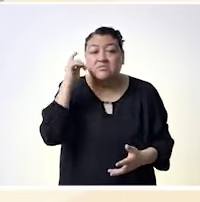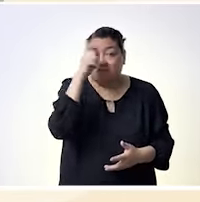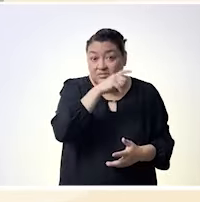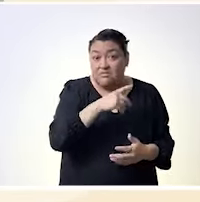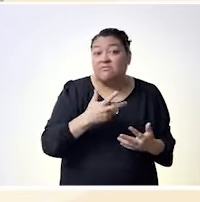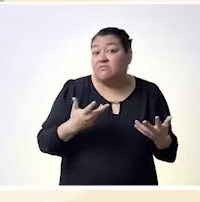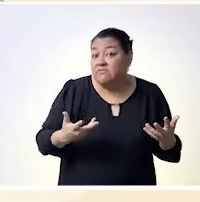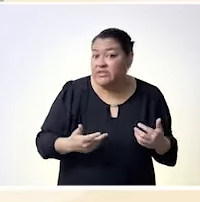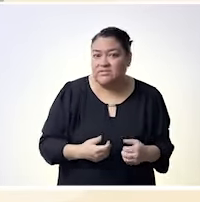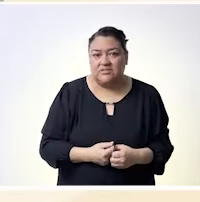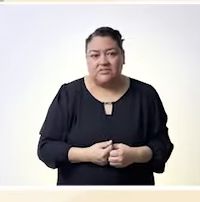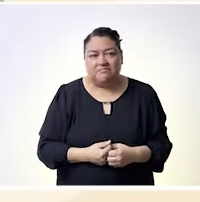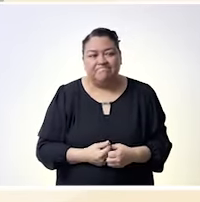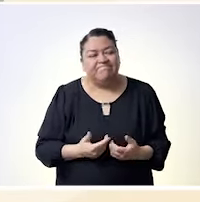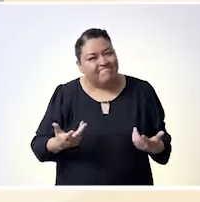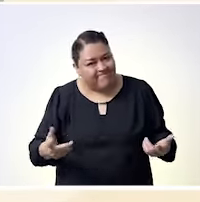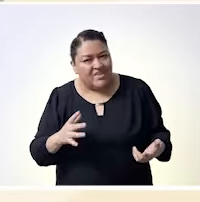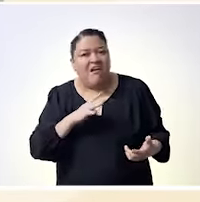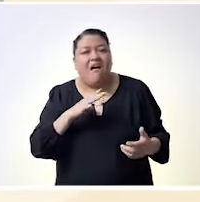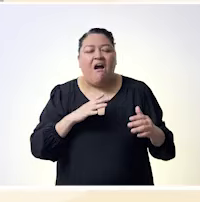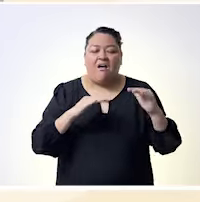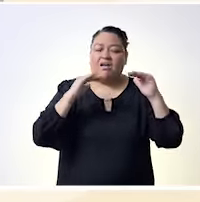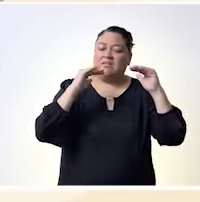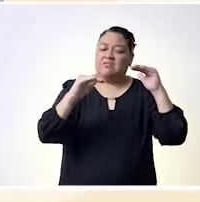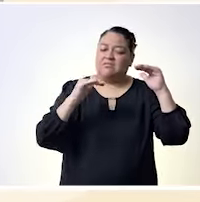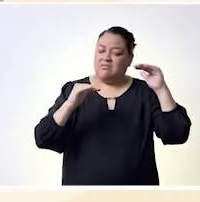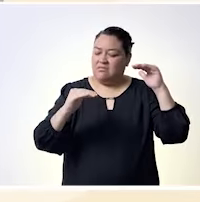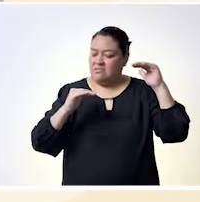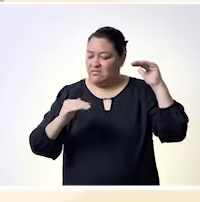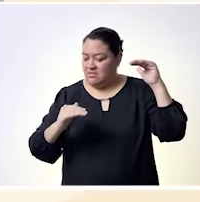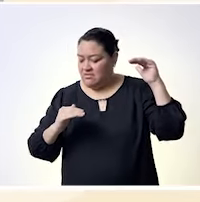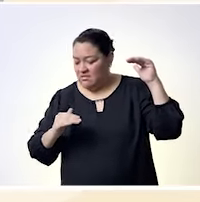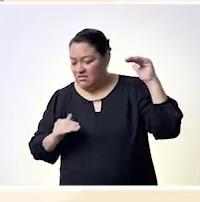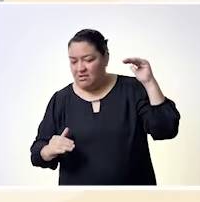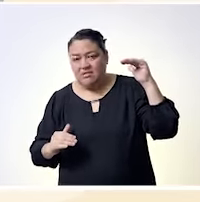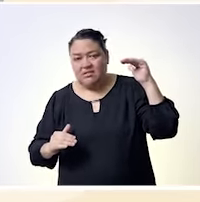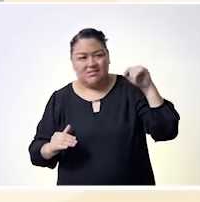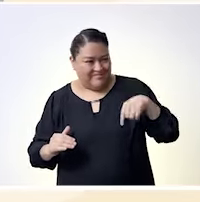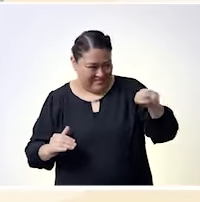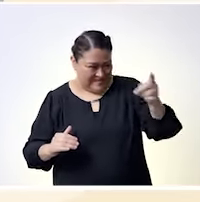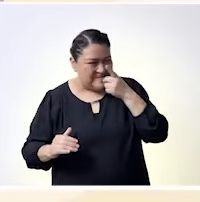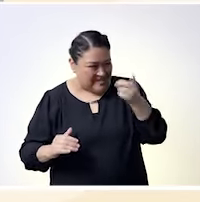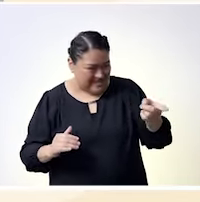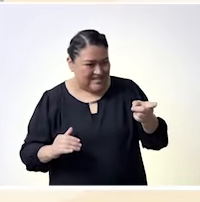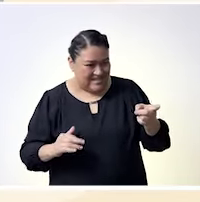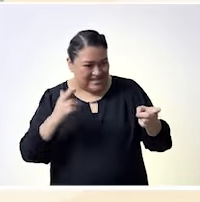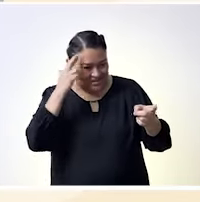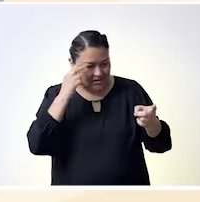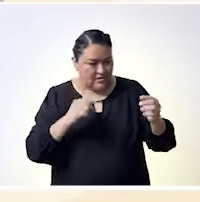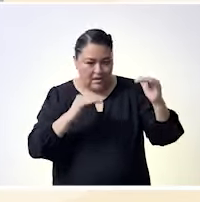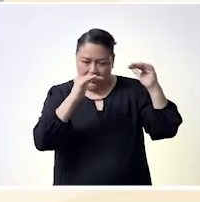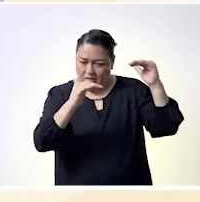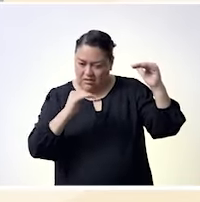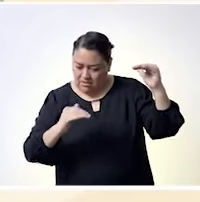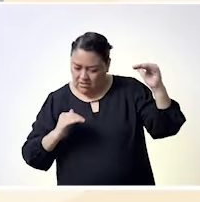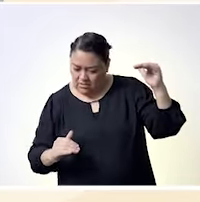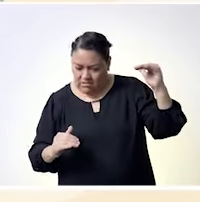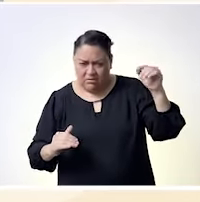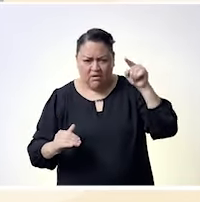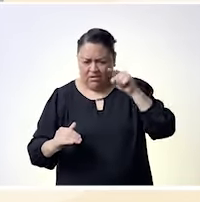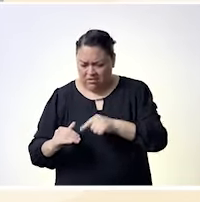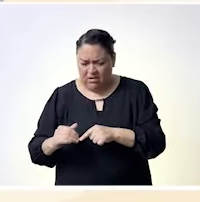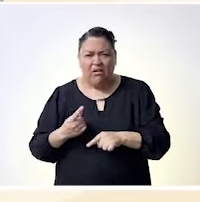decías hay puestos yo también puedo tener las mismas capacidades las mismas habilidades puedo alcanzar un puesto ejecutivo puedo alcanzar